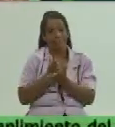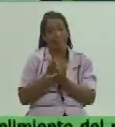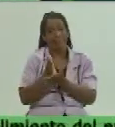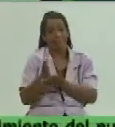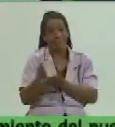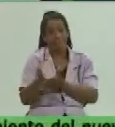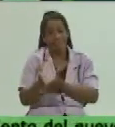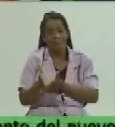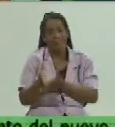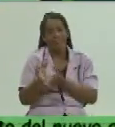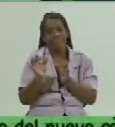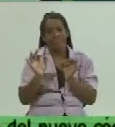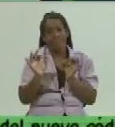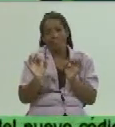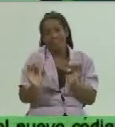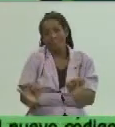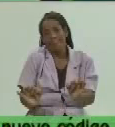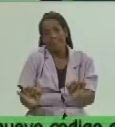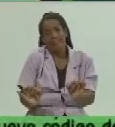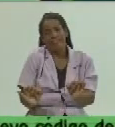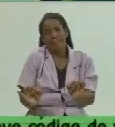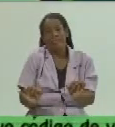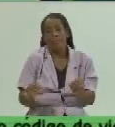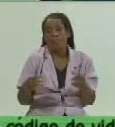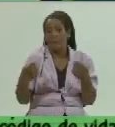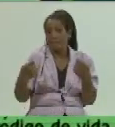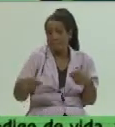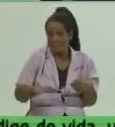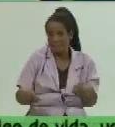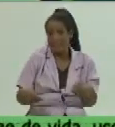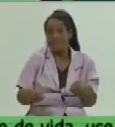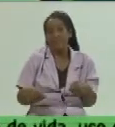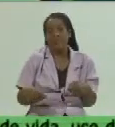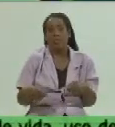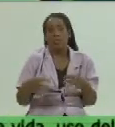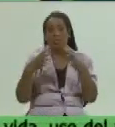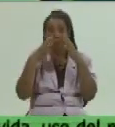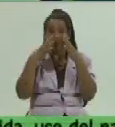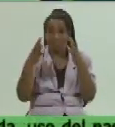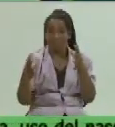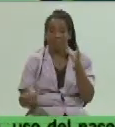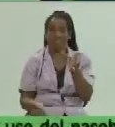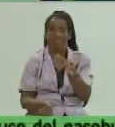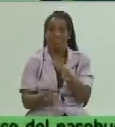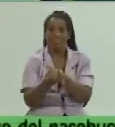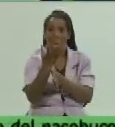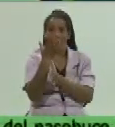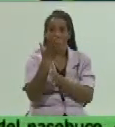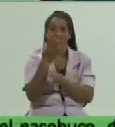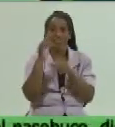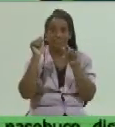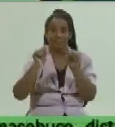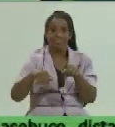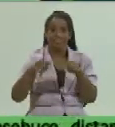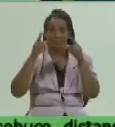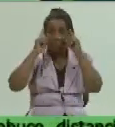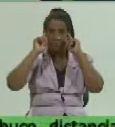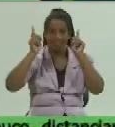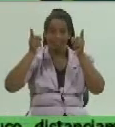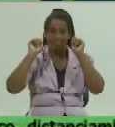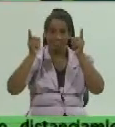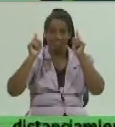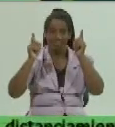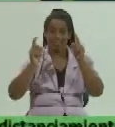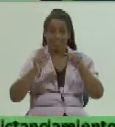lo lo que tiene que ver con la esencia del surgimiento de esta política que mencioné que está